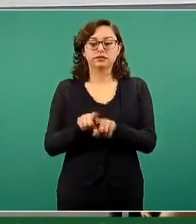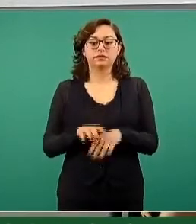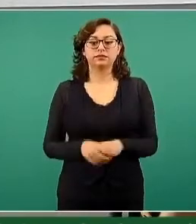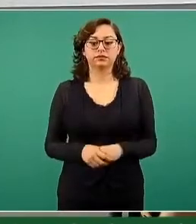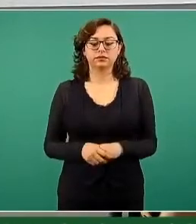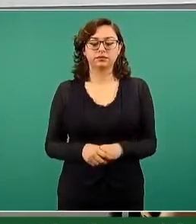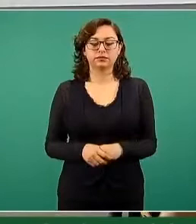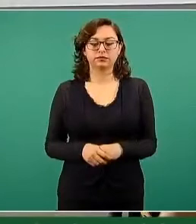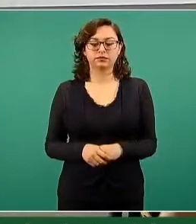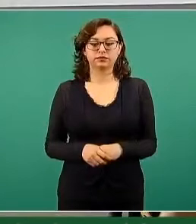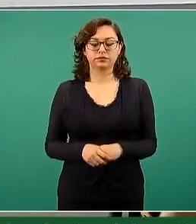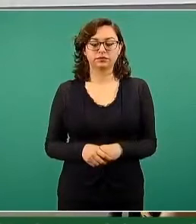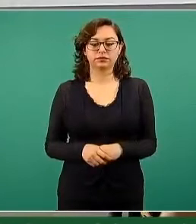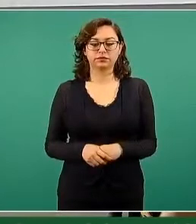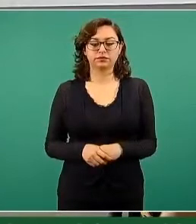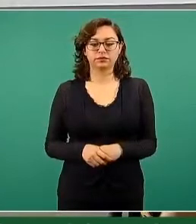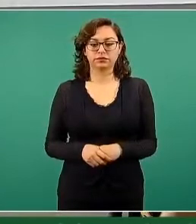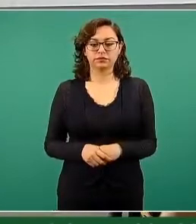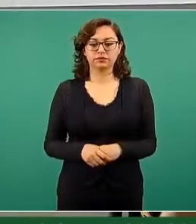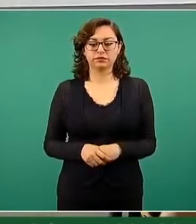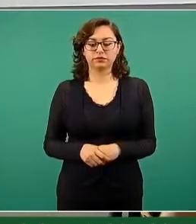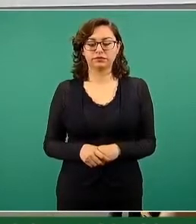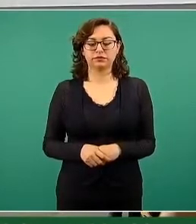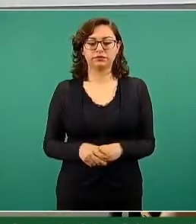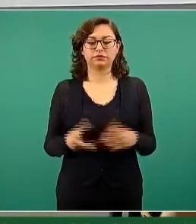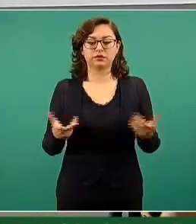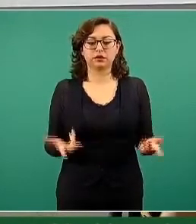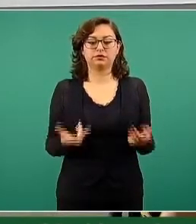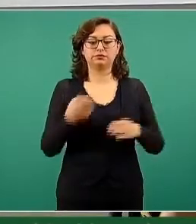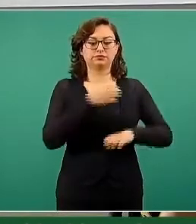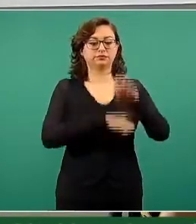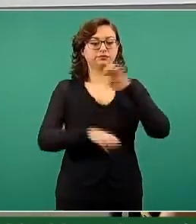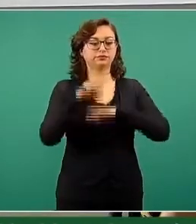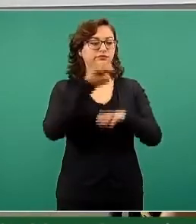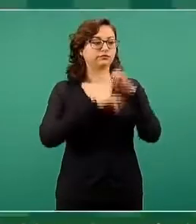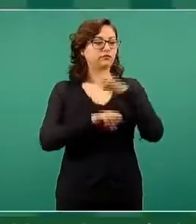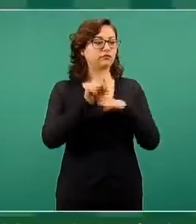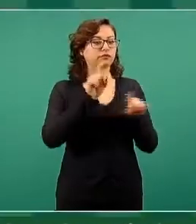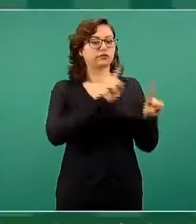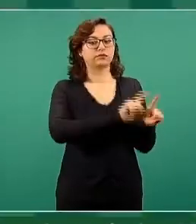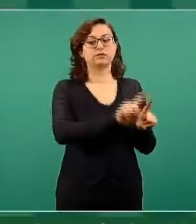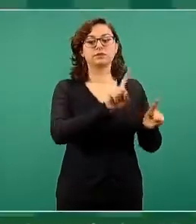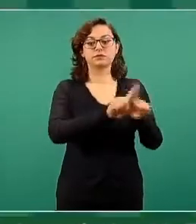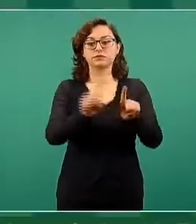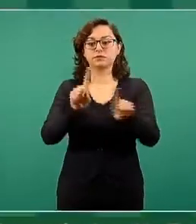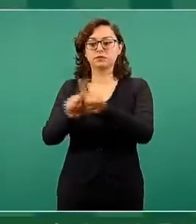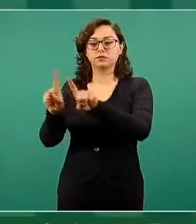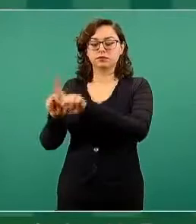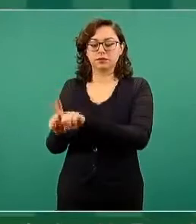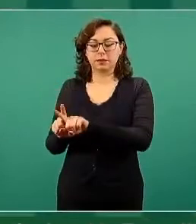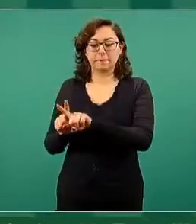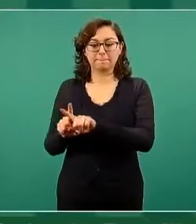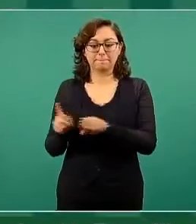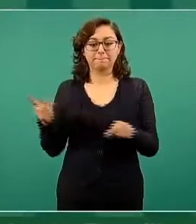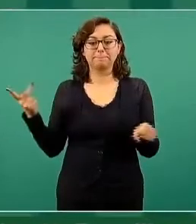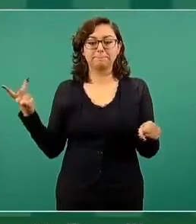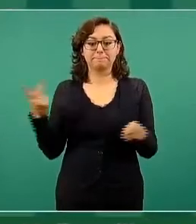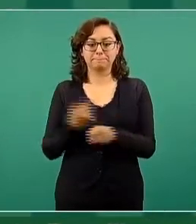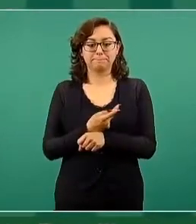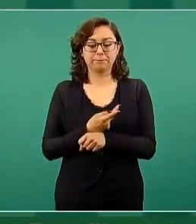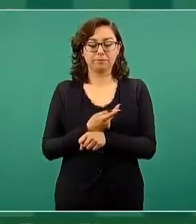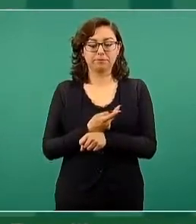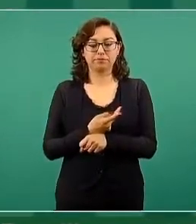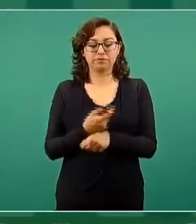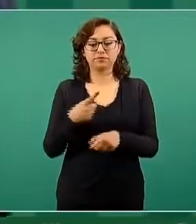crédito de empresas que al mismo tiempo sus